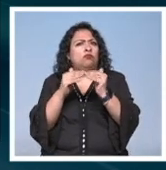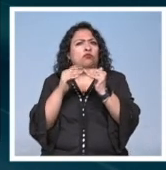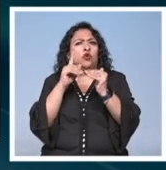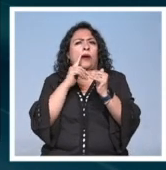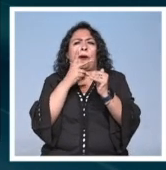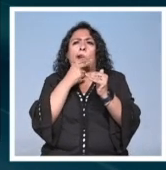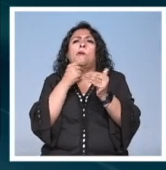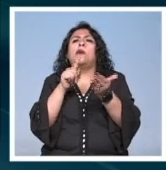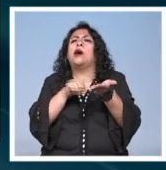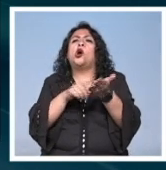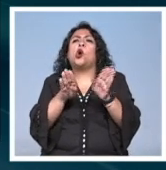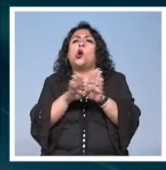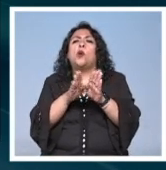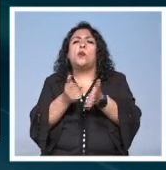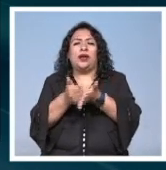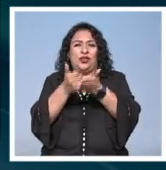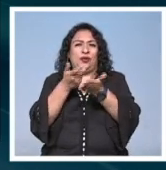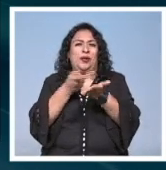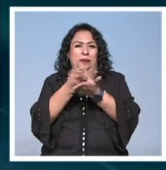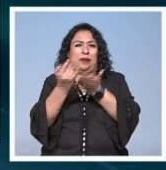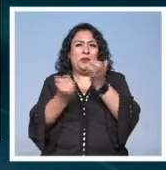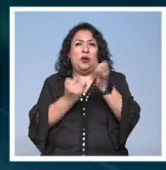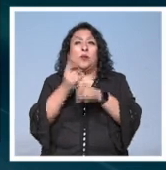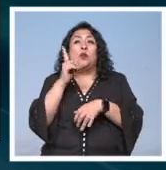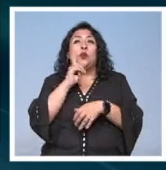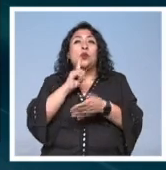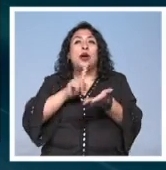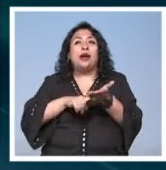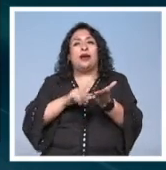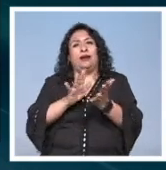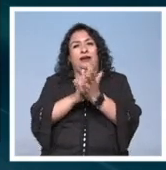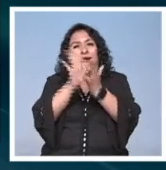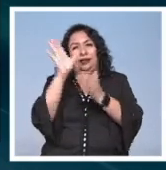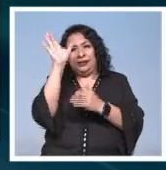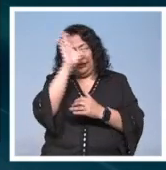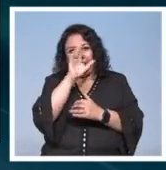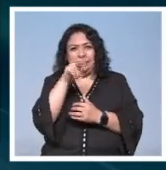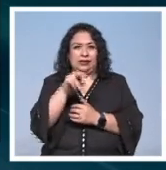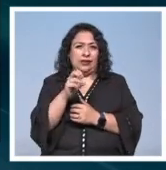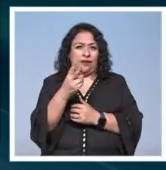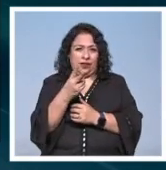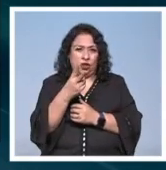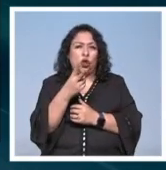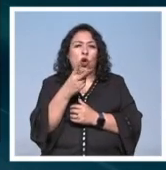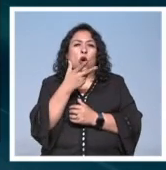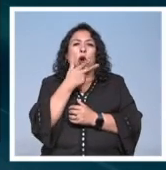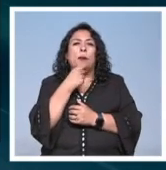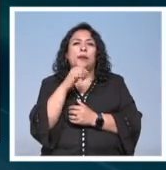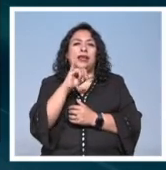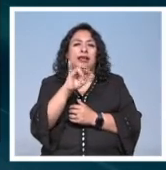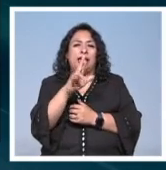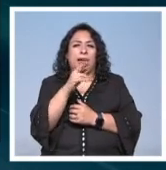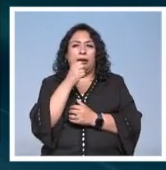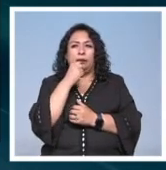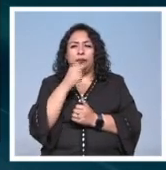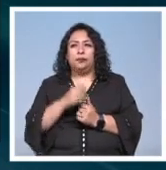género a través del Premio Internacional Las Mujeres en la Ciencia. Para Noticias 22, Iván Ramírez.